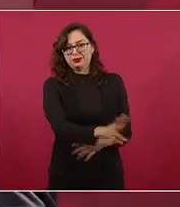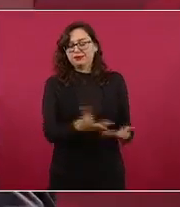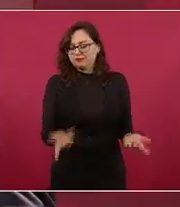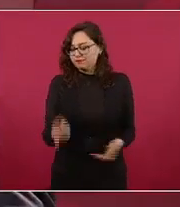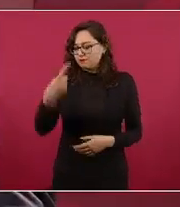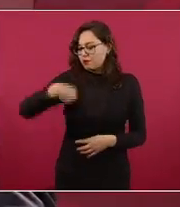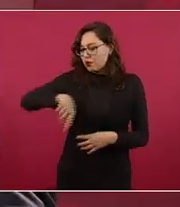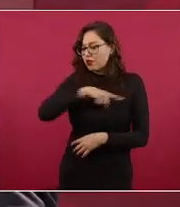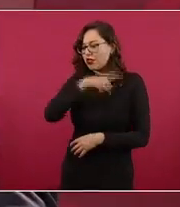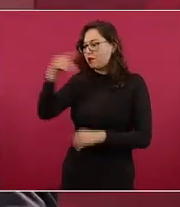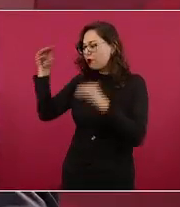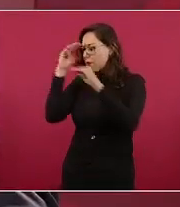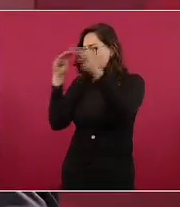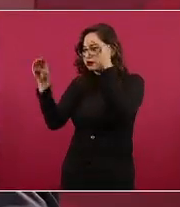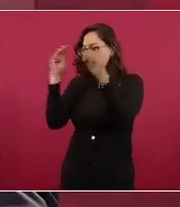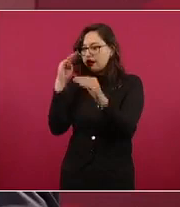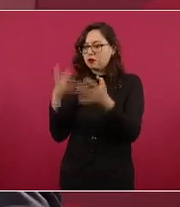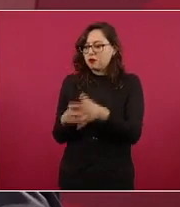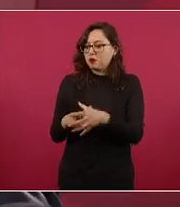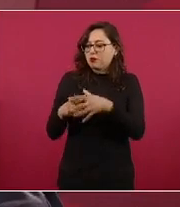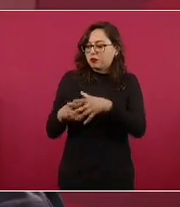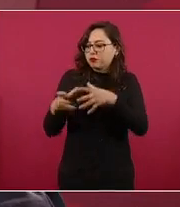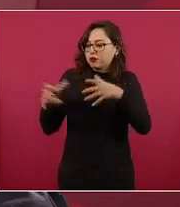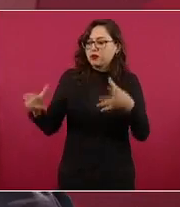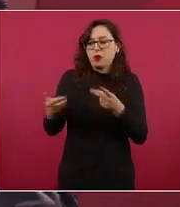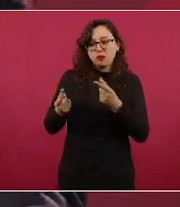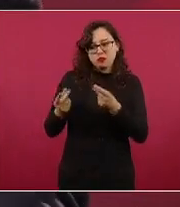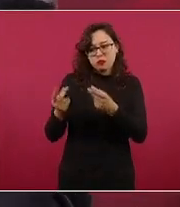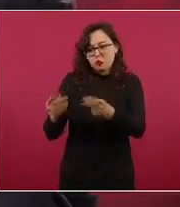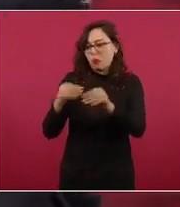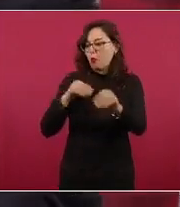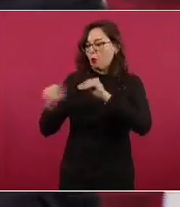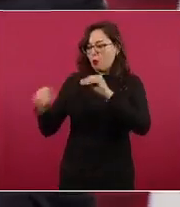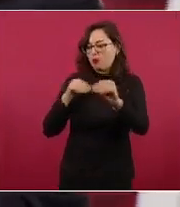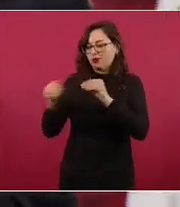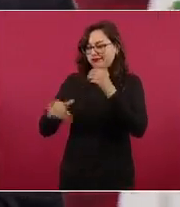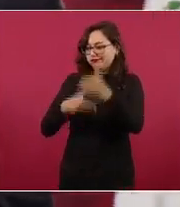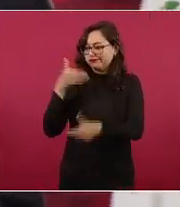inflación y lo mejor es producir